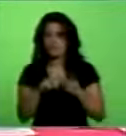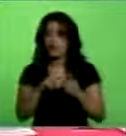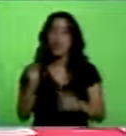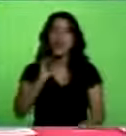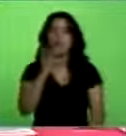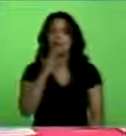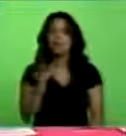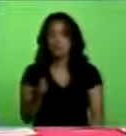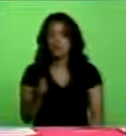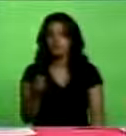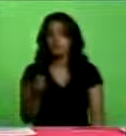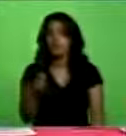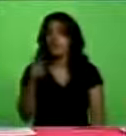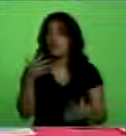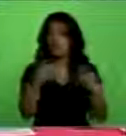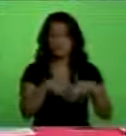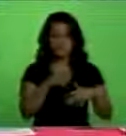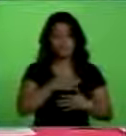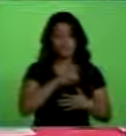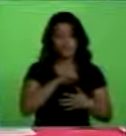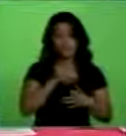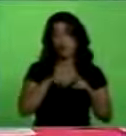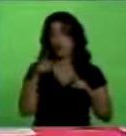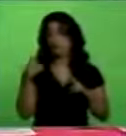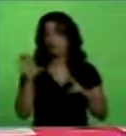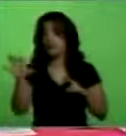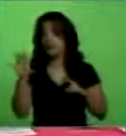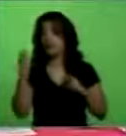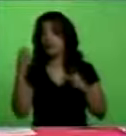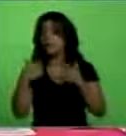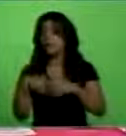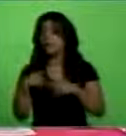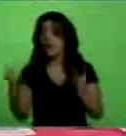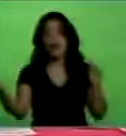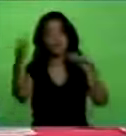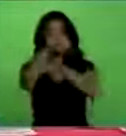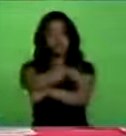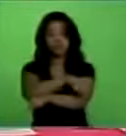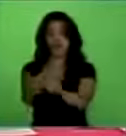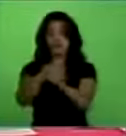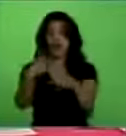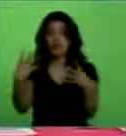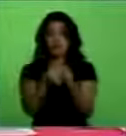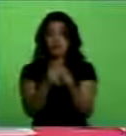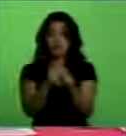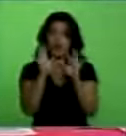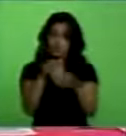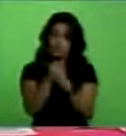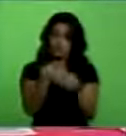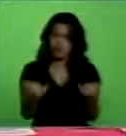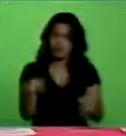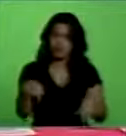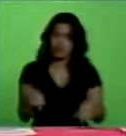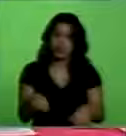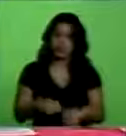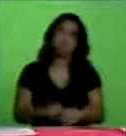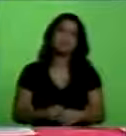intercambio de nuestras empresas para que vengan y vayan a cada uno de nuestros países a trabajar juntos, como lo estamos haciendo.